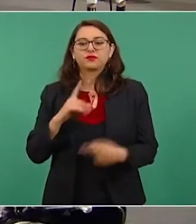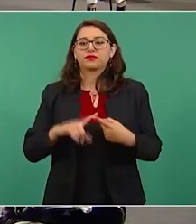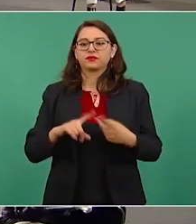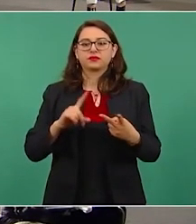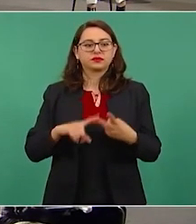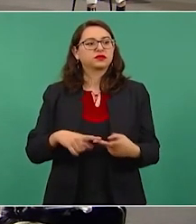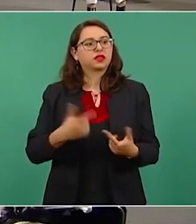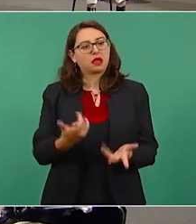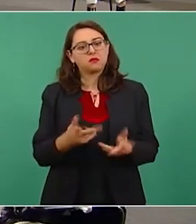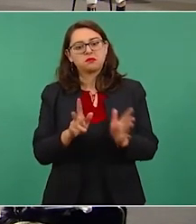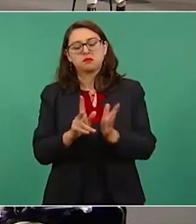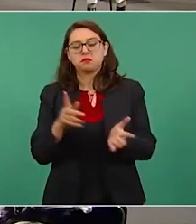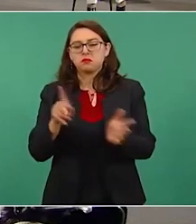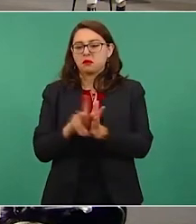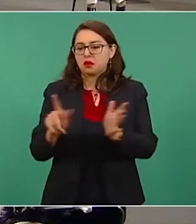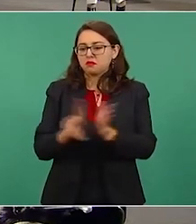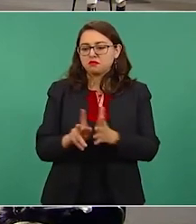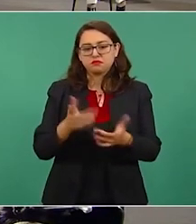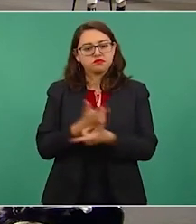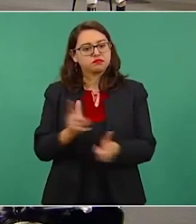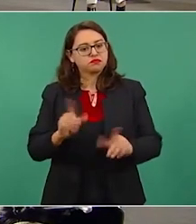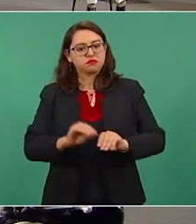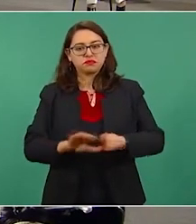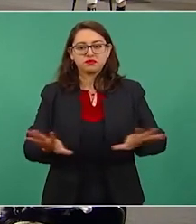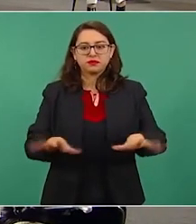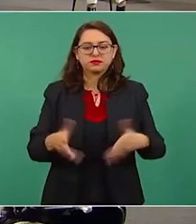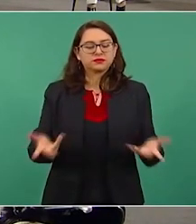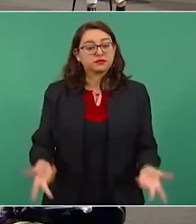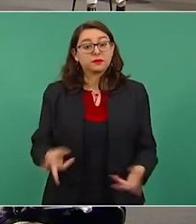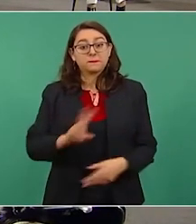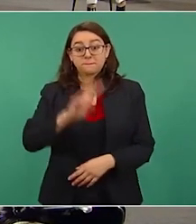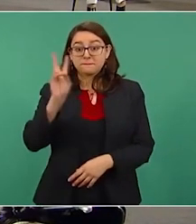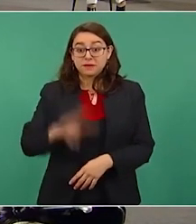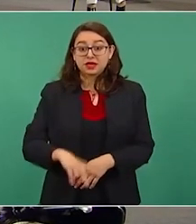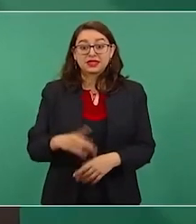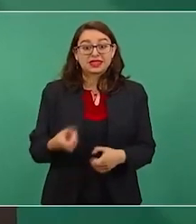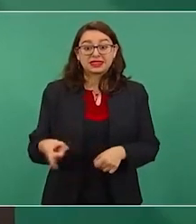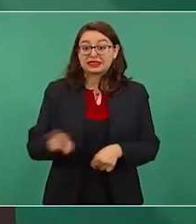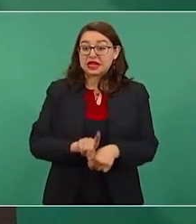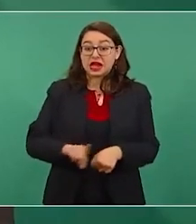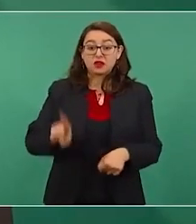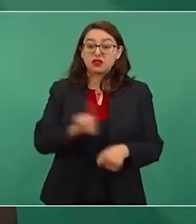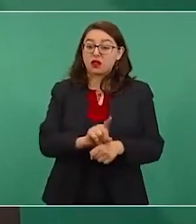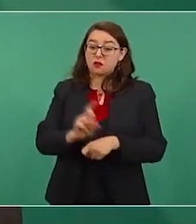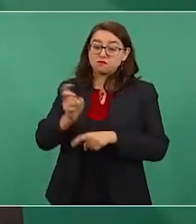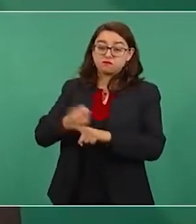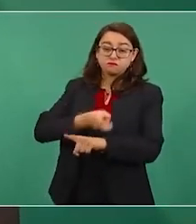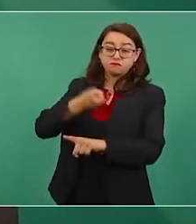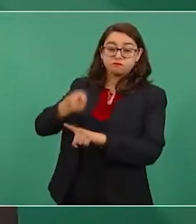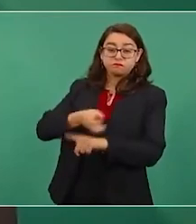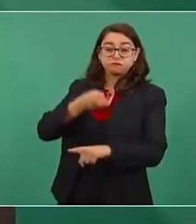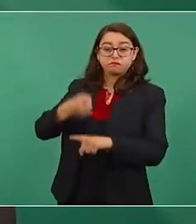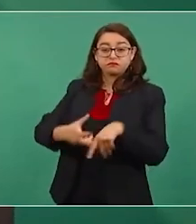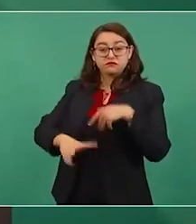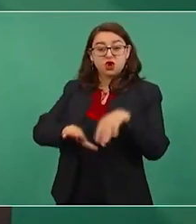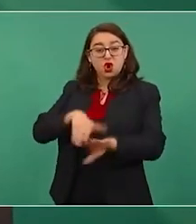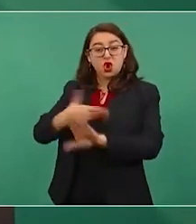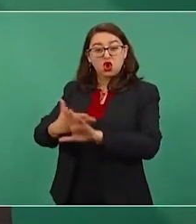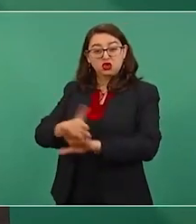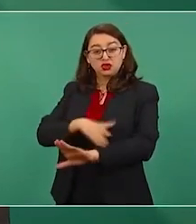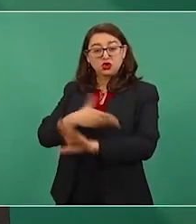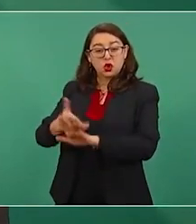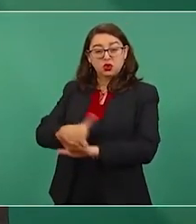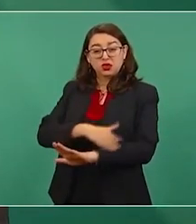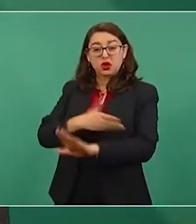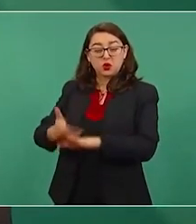prensa, de la libertad que gozan y ejercen los medios, son los diarios ataques, muchas veces plagados de diatribas